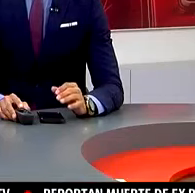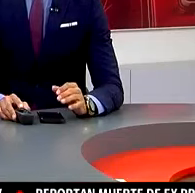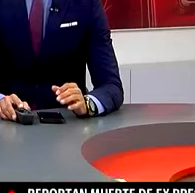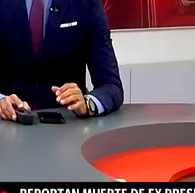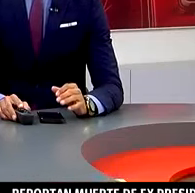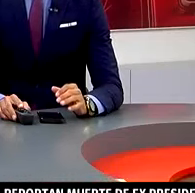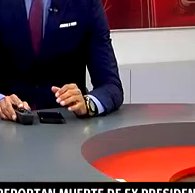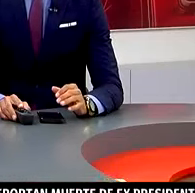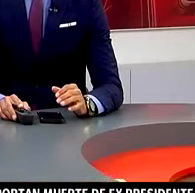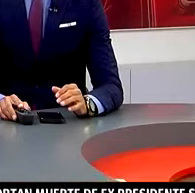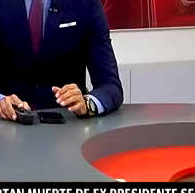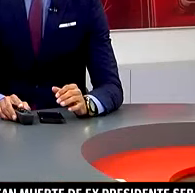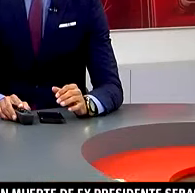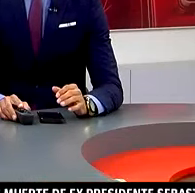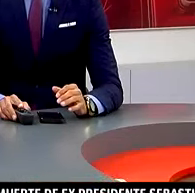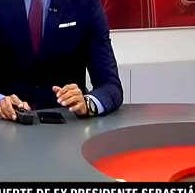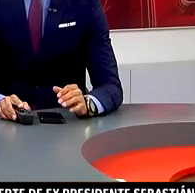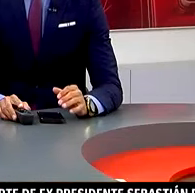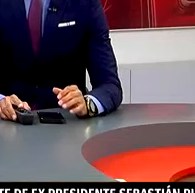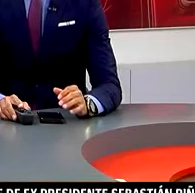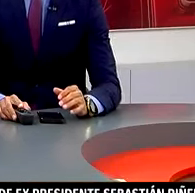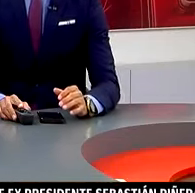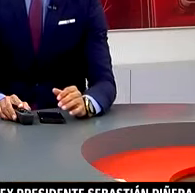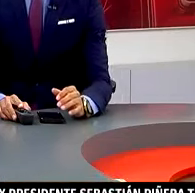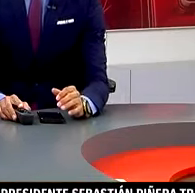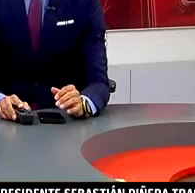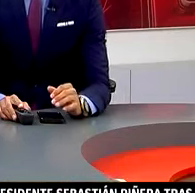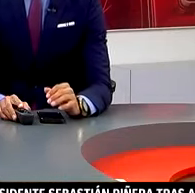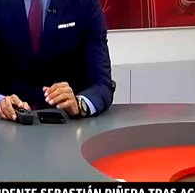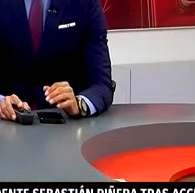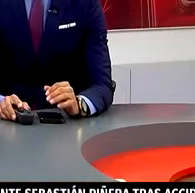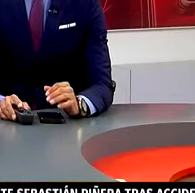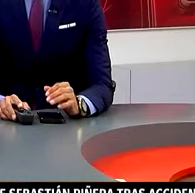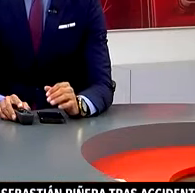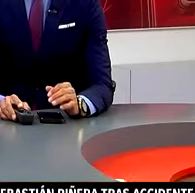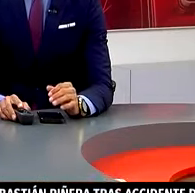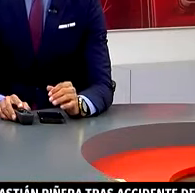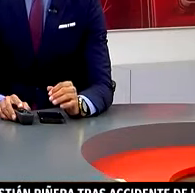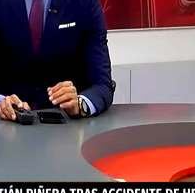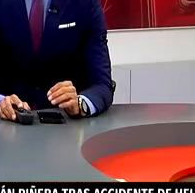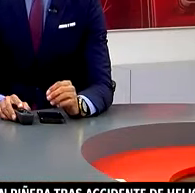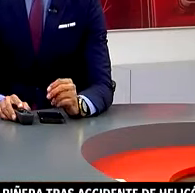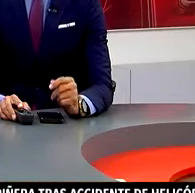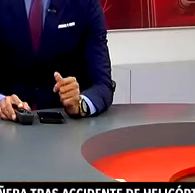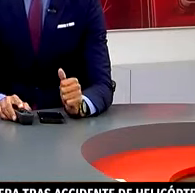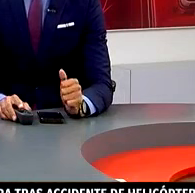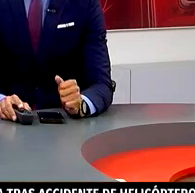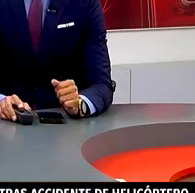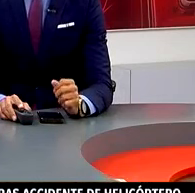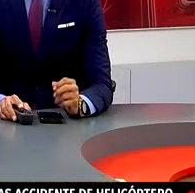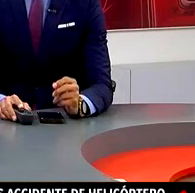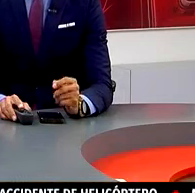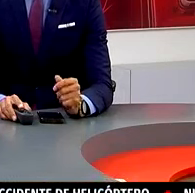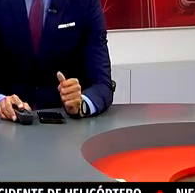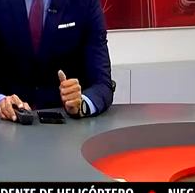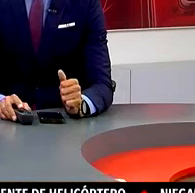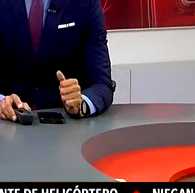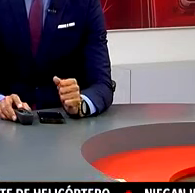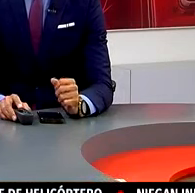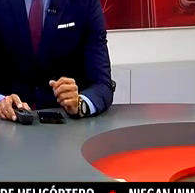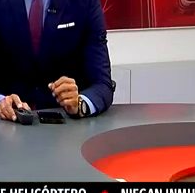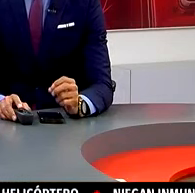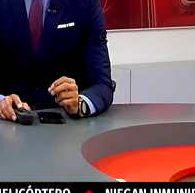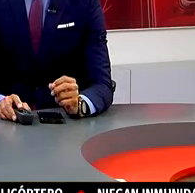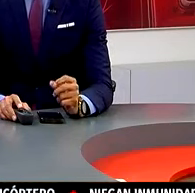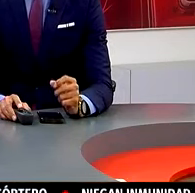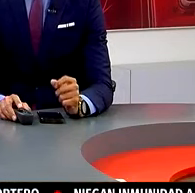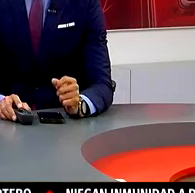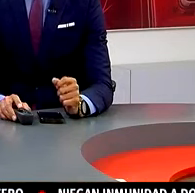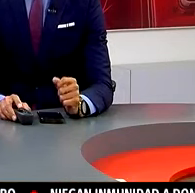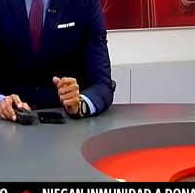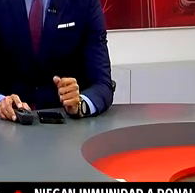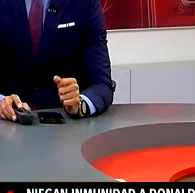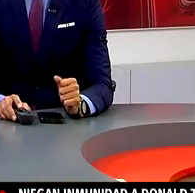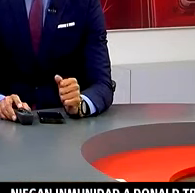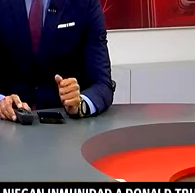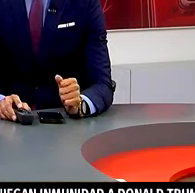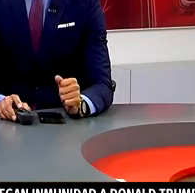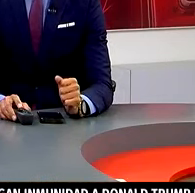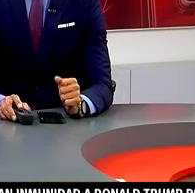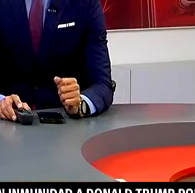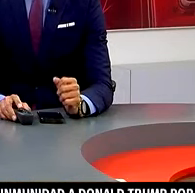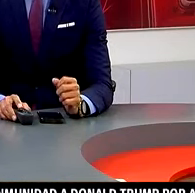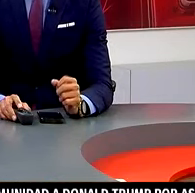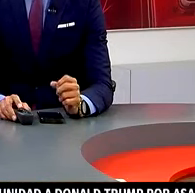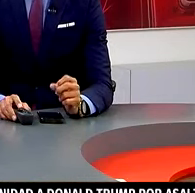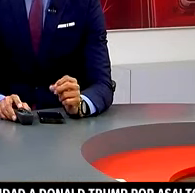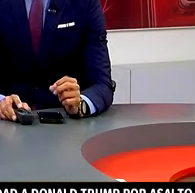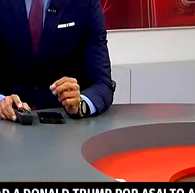Para analizar más de este tema, saludo con gusto a Carla Humphrey, que es consejera del INE. ¿Cómo está? Muy buenas tardes, consejera. Hola, buenas